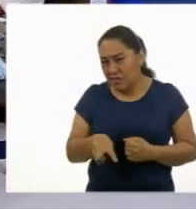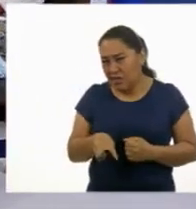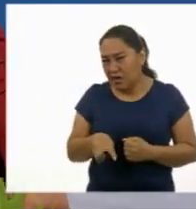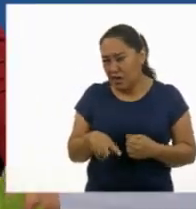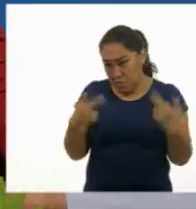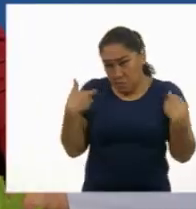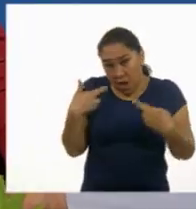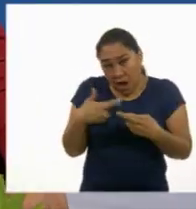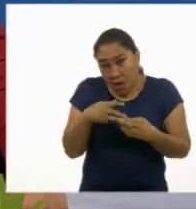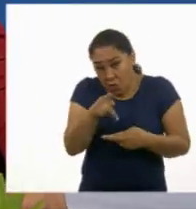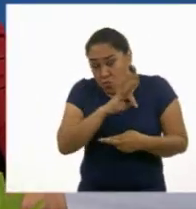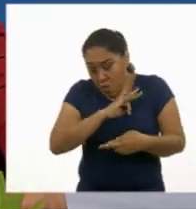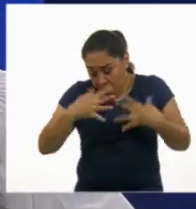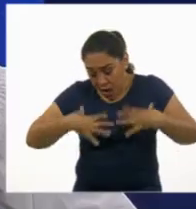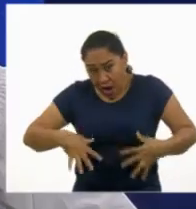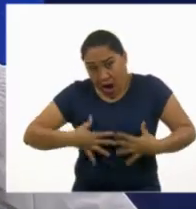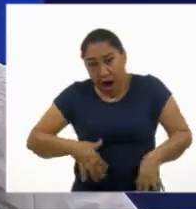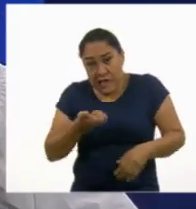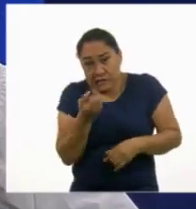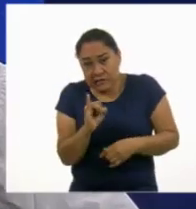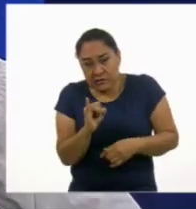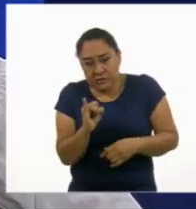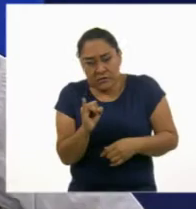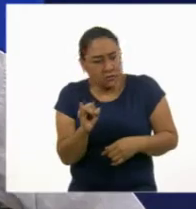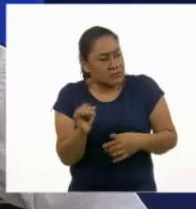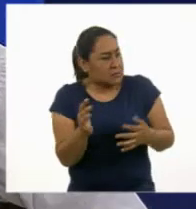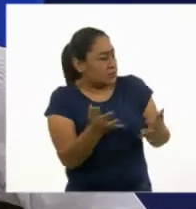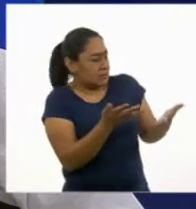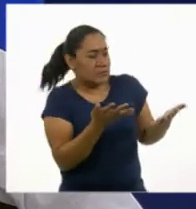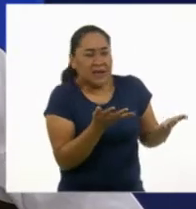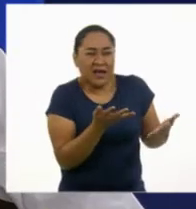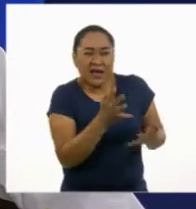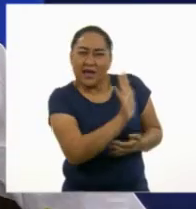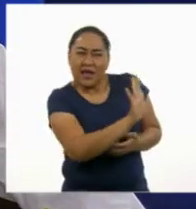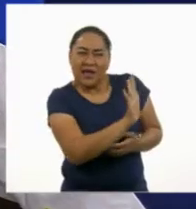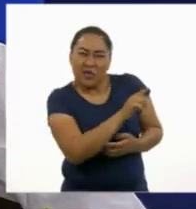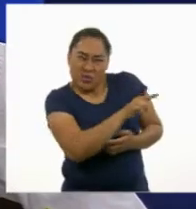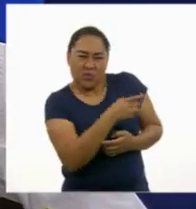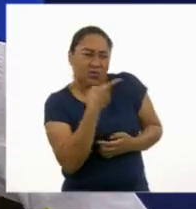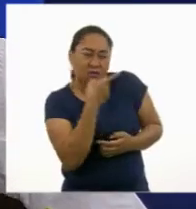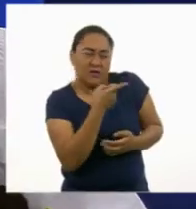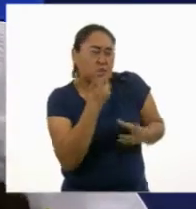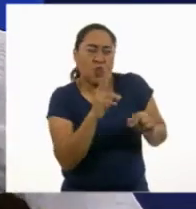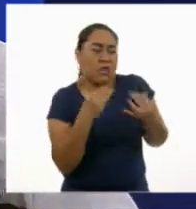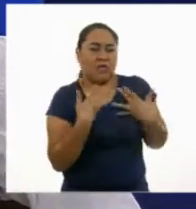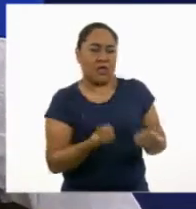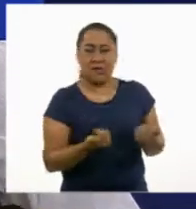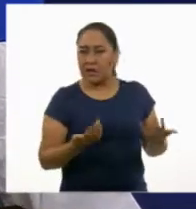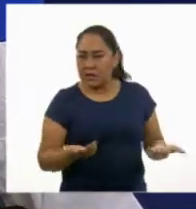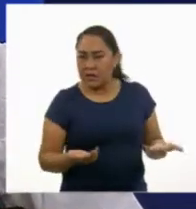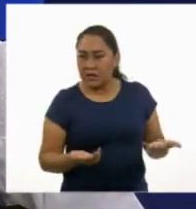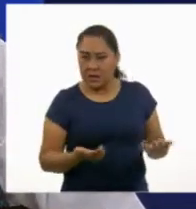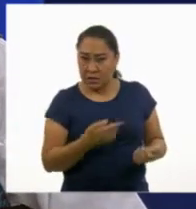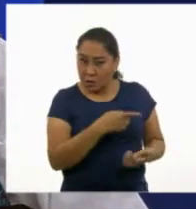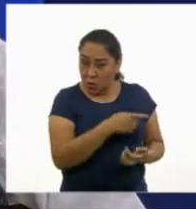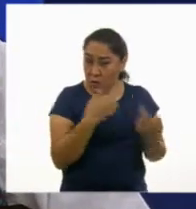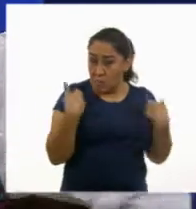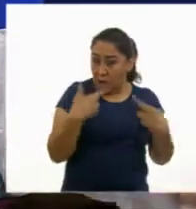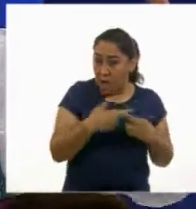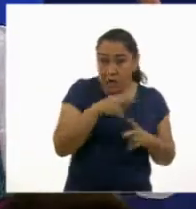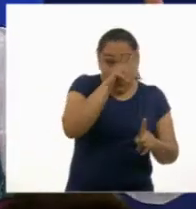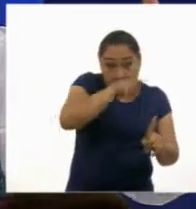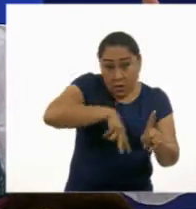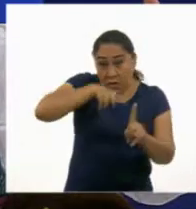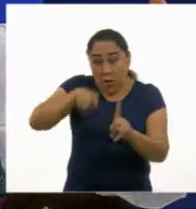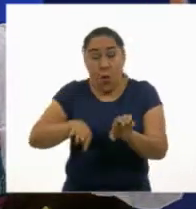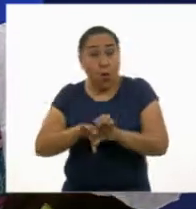podían vestir así? A ver, a ver, a ver. No entiendo tu comentario. ¿Juzgas a todos los maestros por